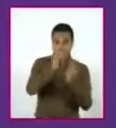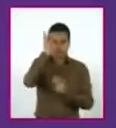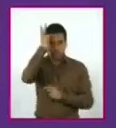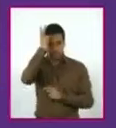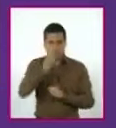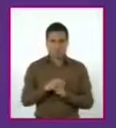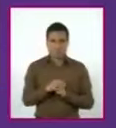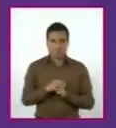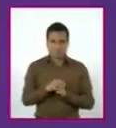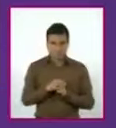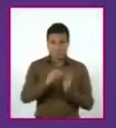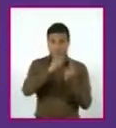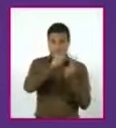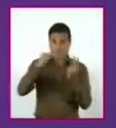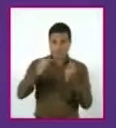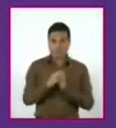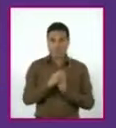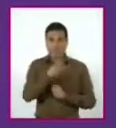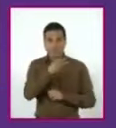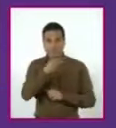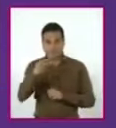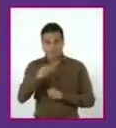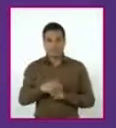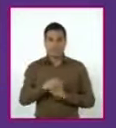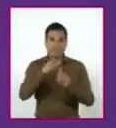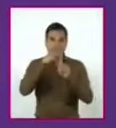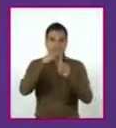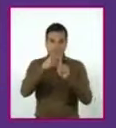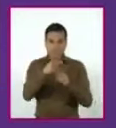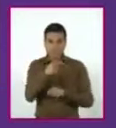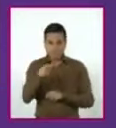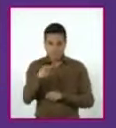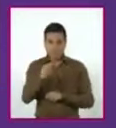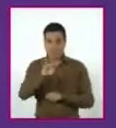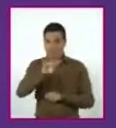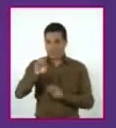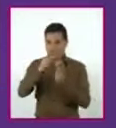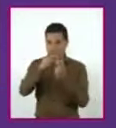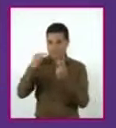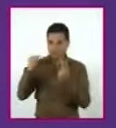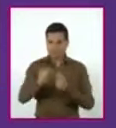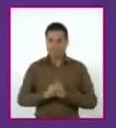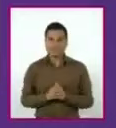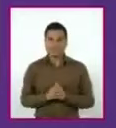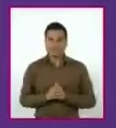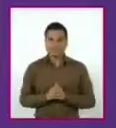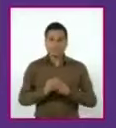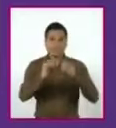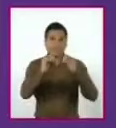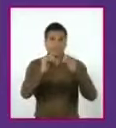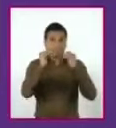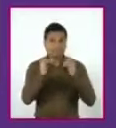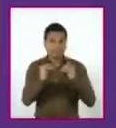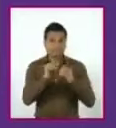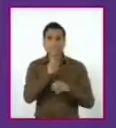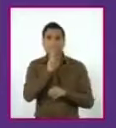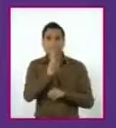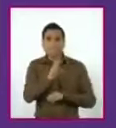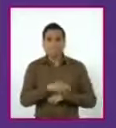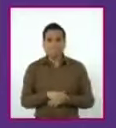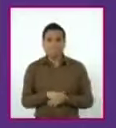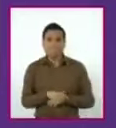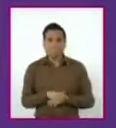a más menos la raíz cuadrada de 400. Esto nos queda un resultado